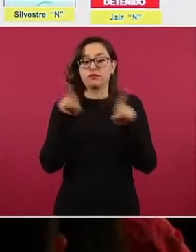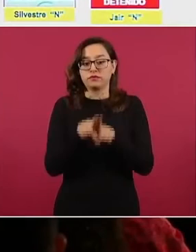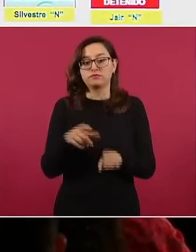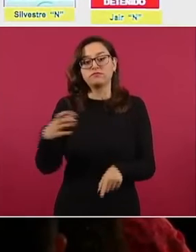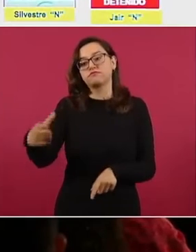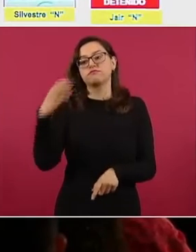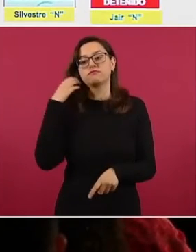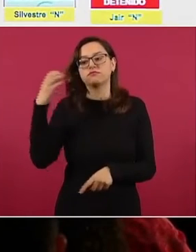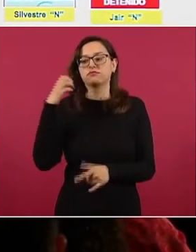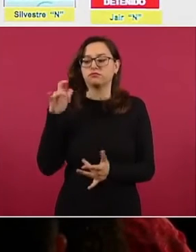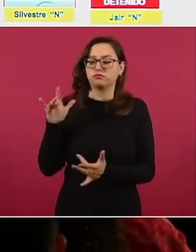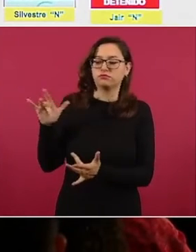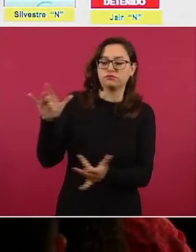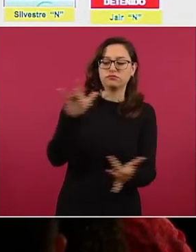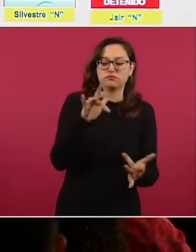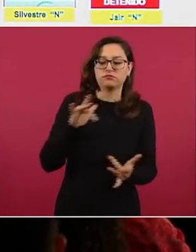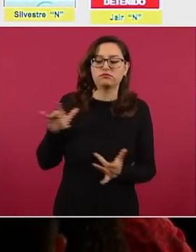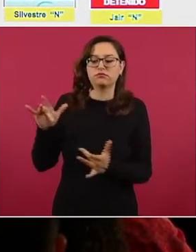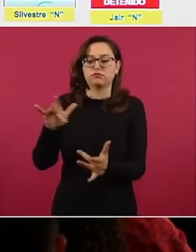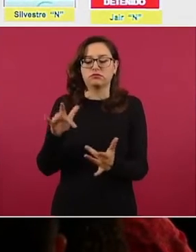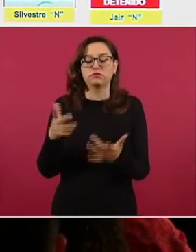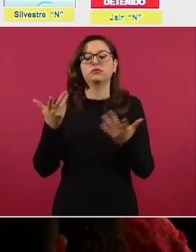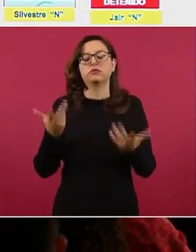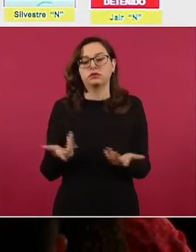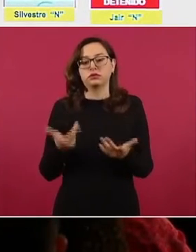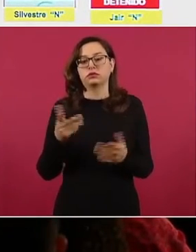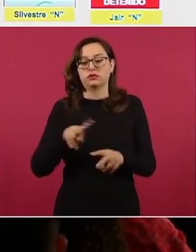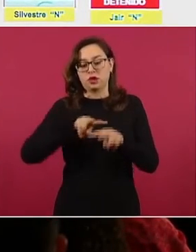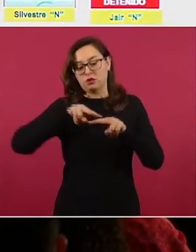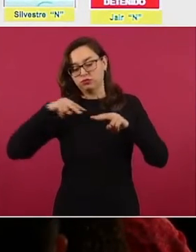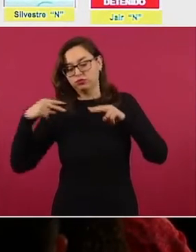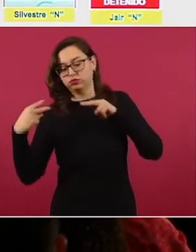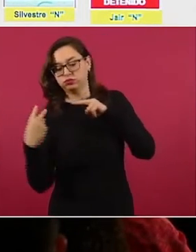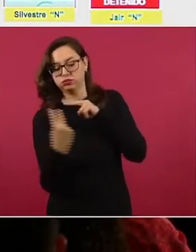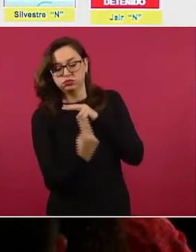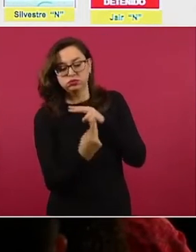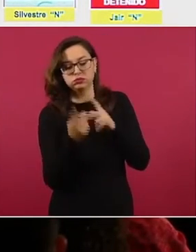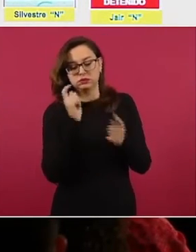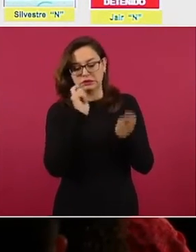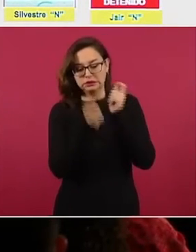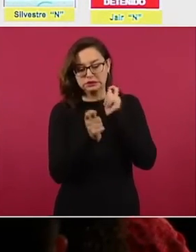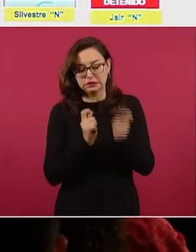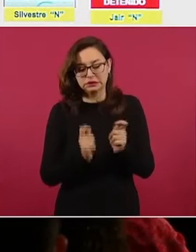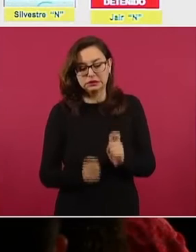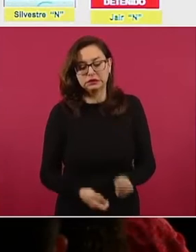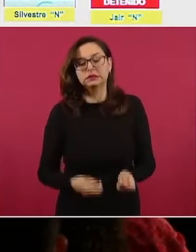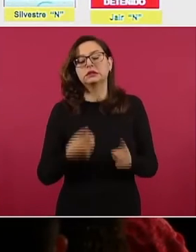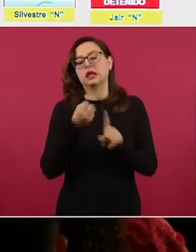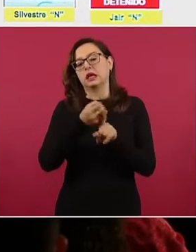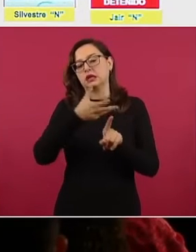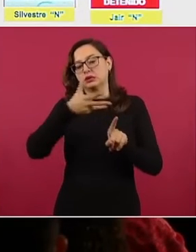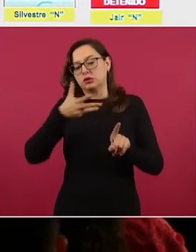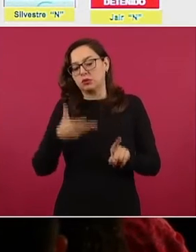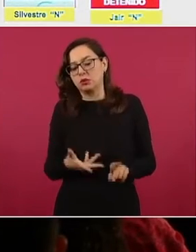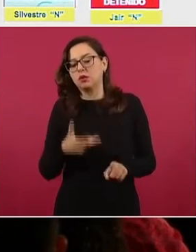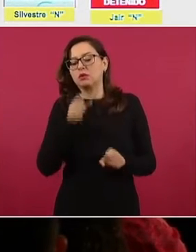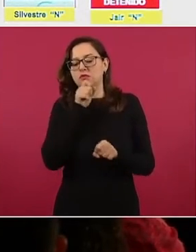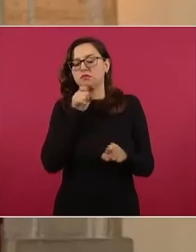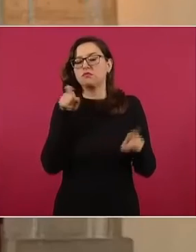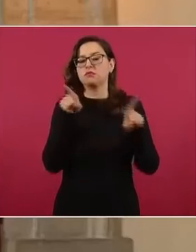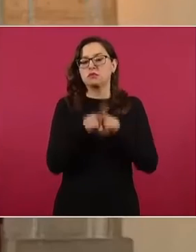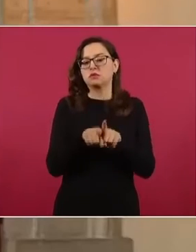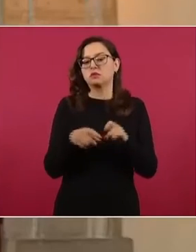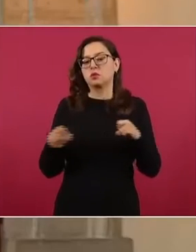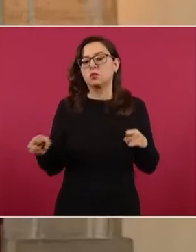telefónica, dictámenes de criminalística, medicina forense, química forense, antropología social y balística,